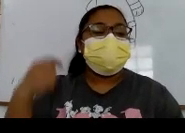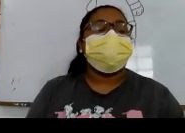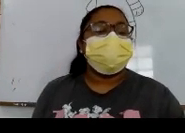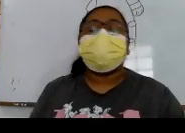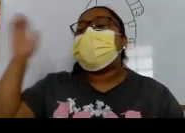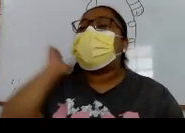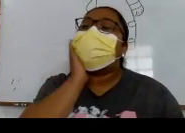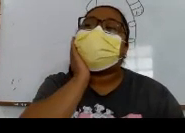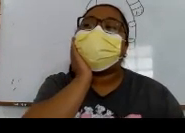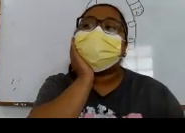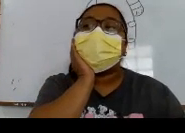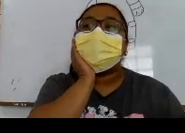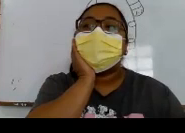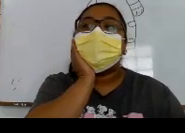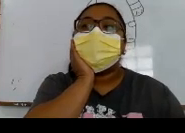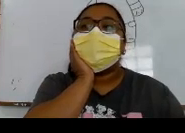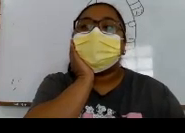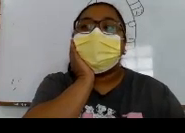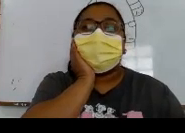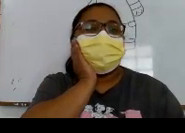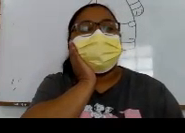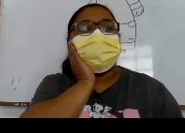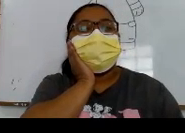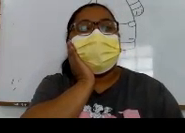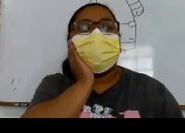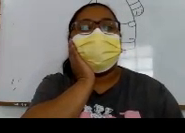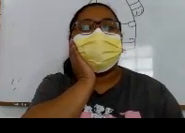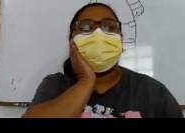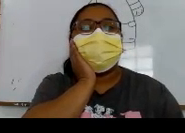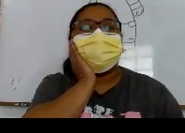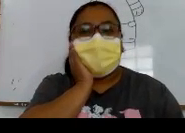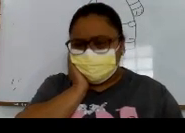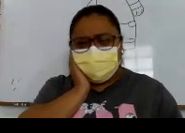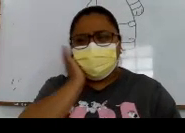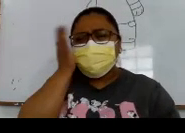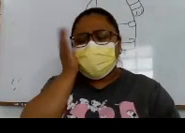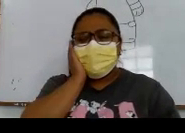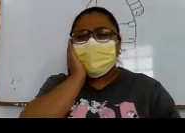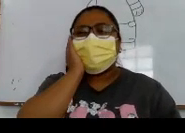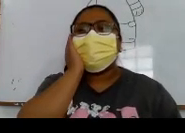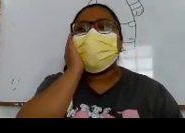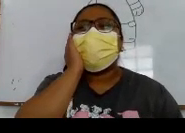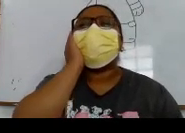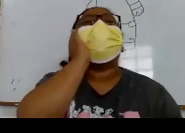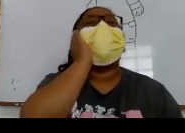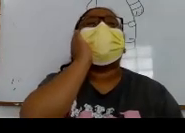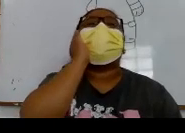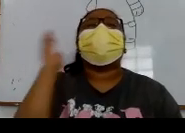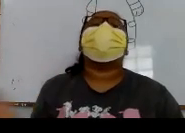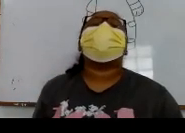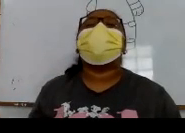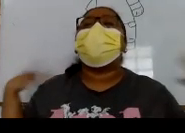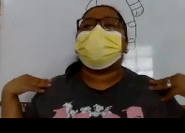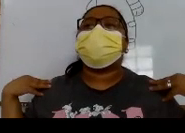así rapidito. ¿Dónde está la cabeza? Aquí no está la cabeza, aquí no está la cabeza, ¿dónde está?